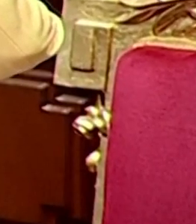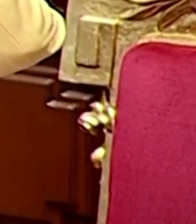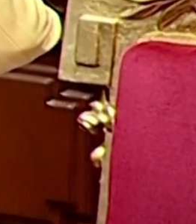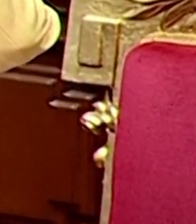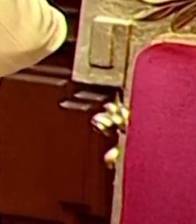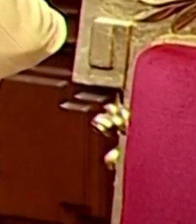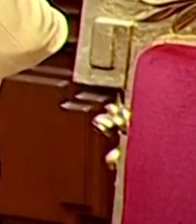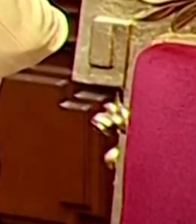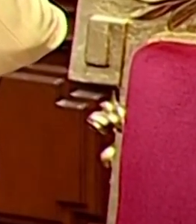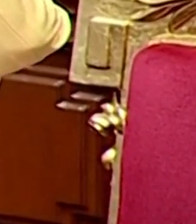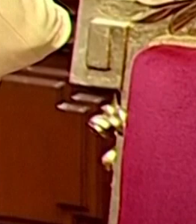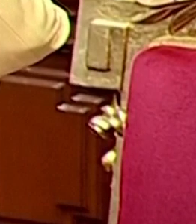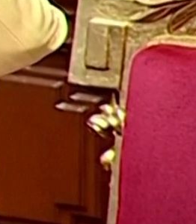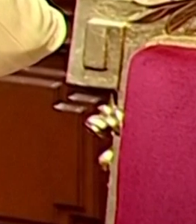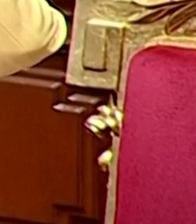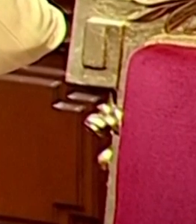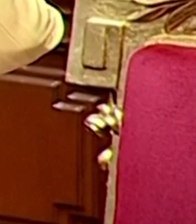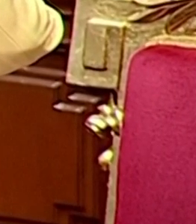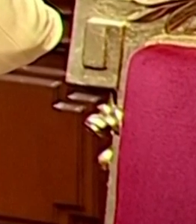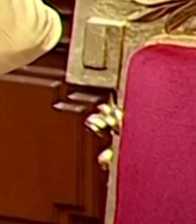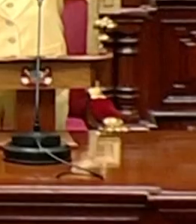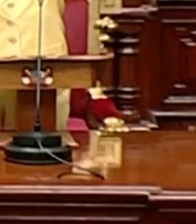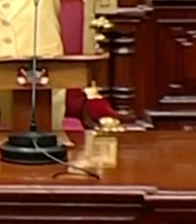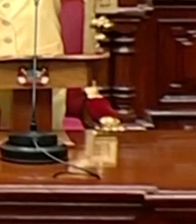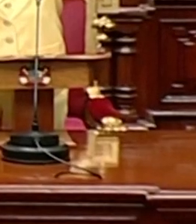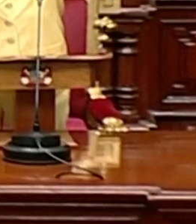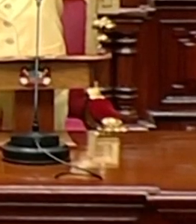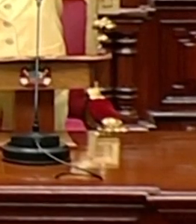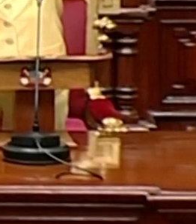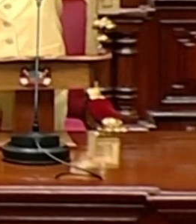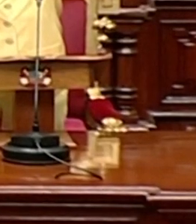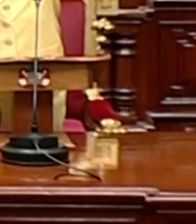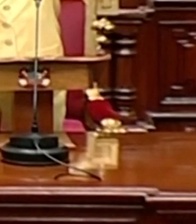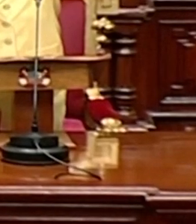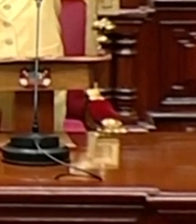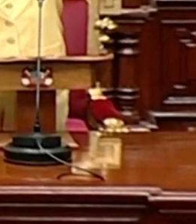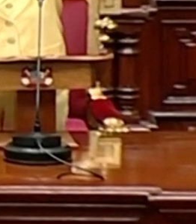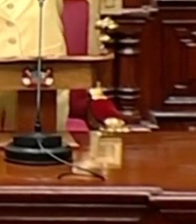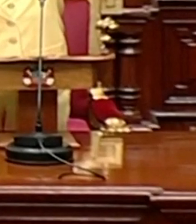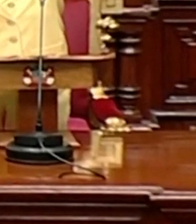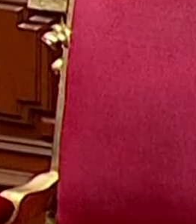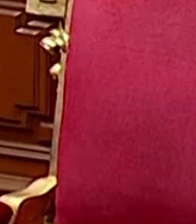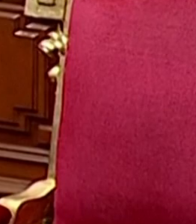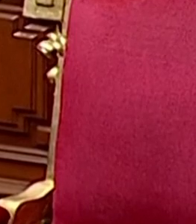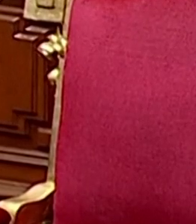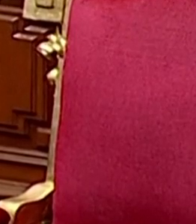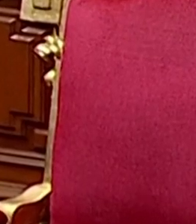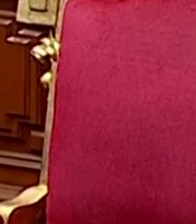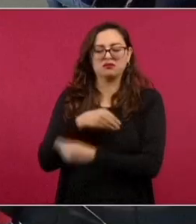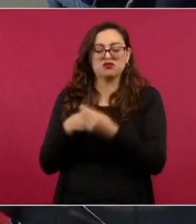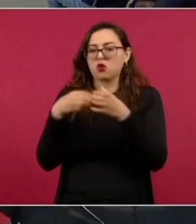Señaló que México estima adecuado esperar unos días antes de reconocer formalmente a la nueva presidenta de Perú, Dina Boluarte.